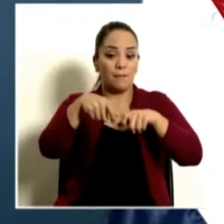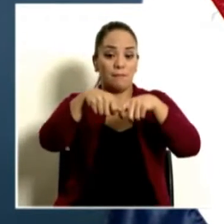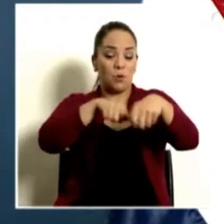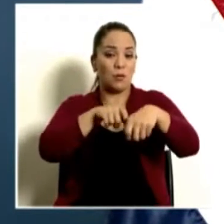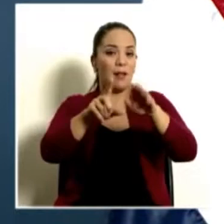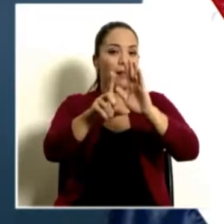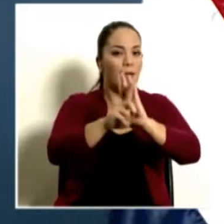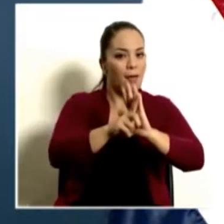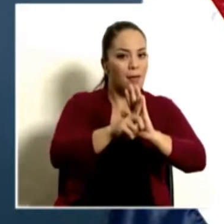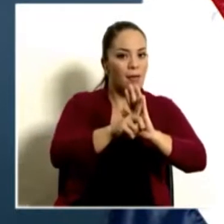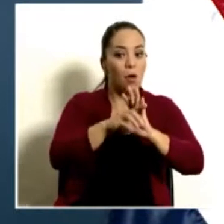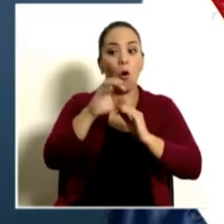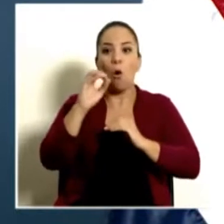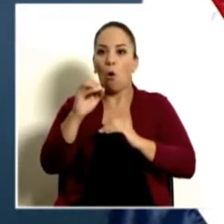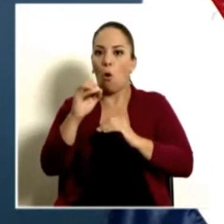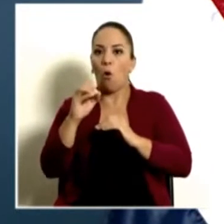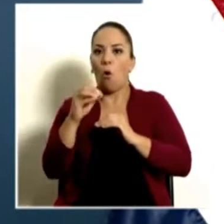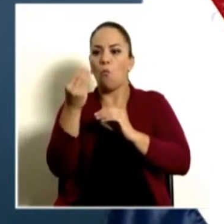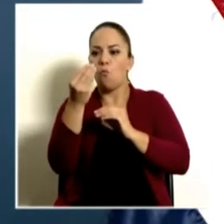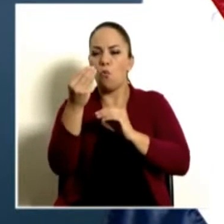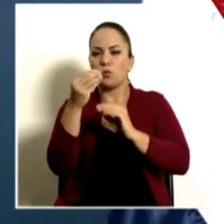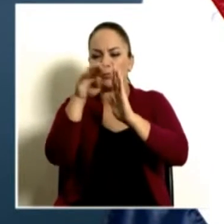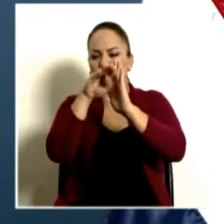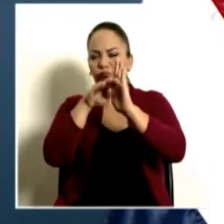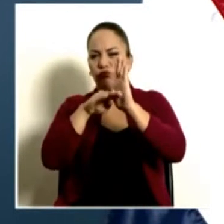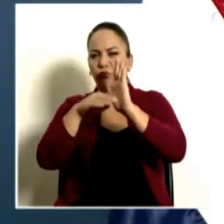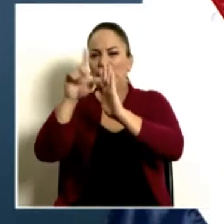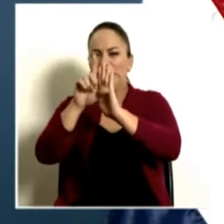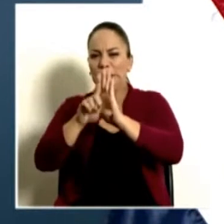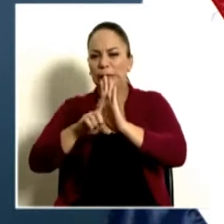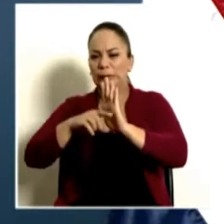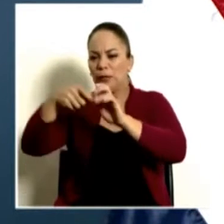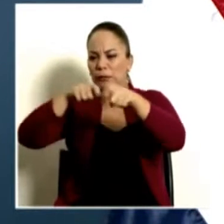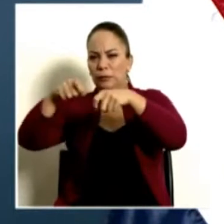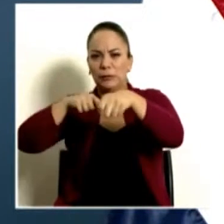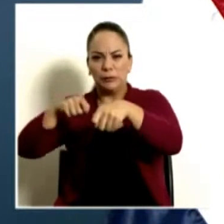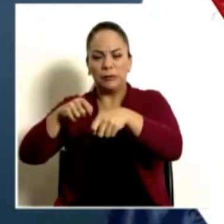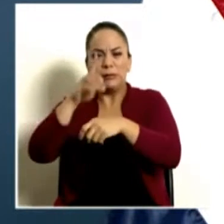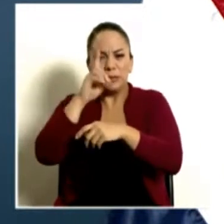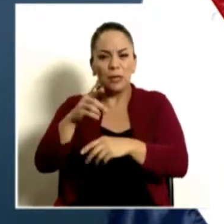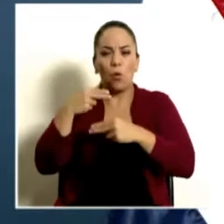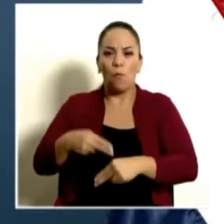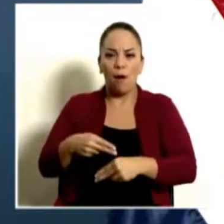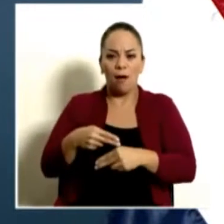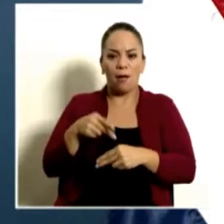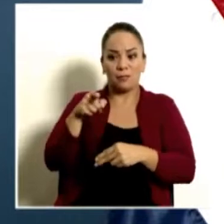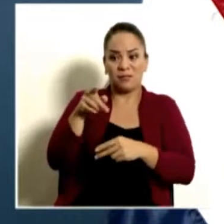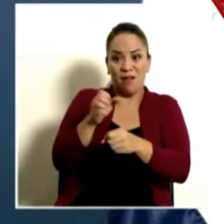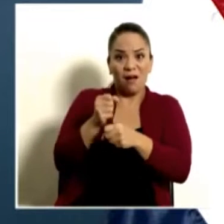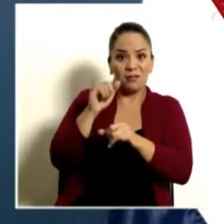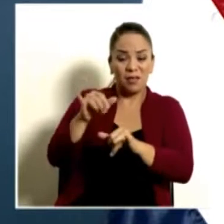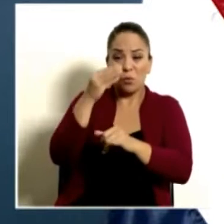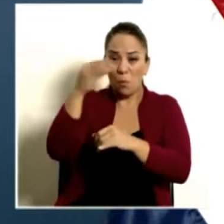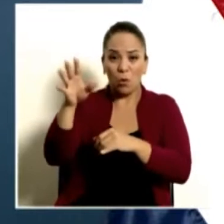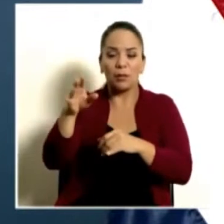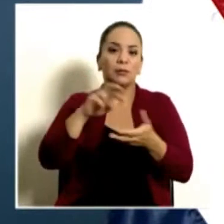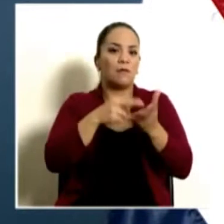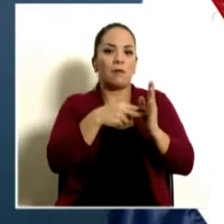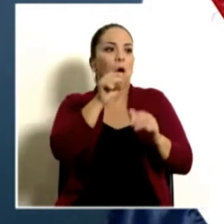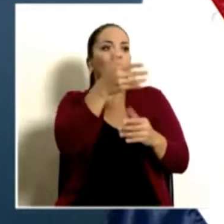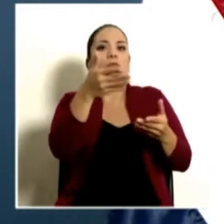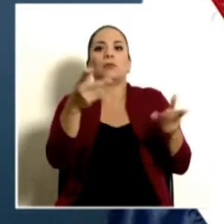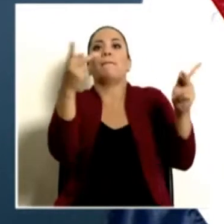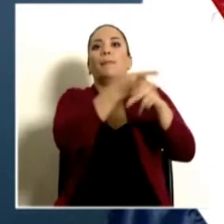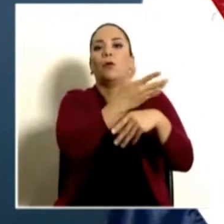viola un conjunto de leyes, viola la dignidad humana, pudo haber violado muchas otras cosas. Entonces yo no quiero